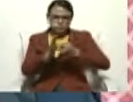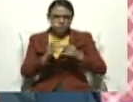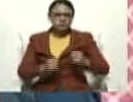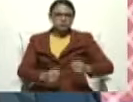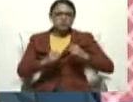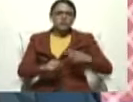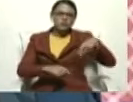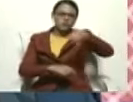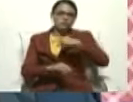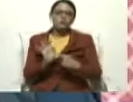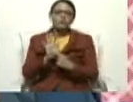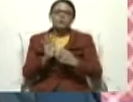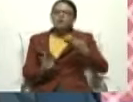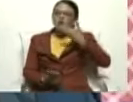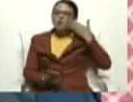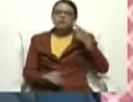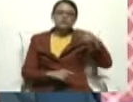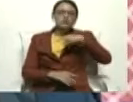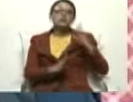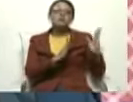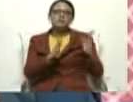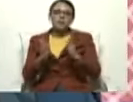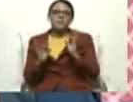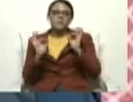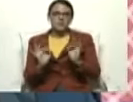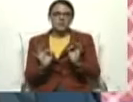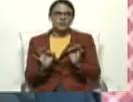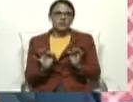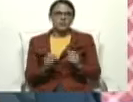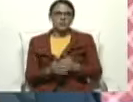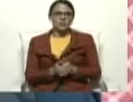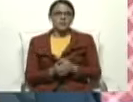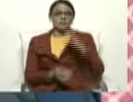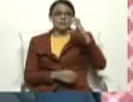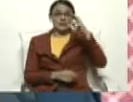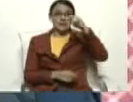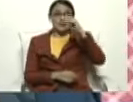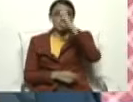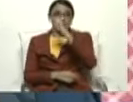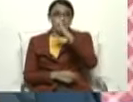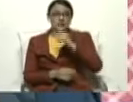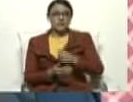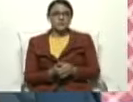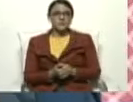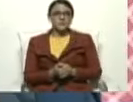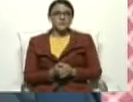el Consejo Nacional Electoral Venezolano...